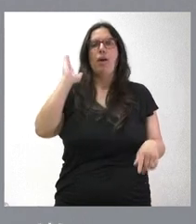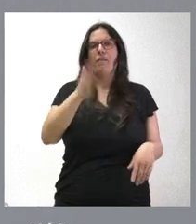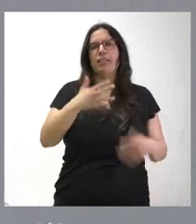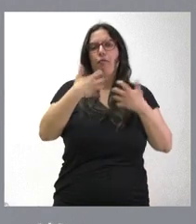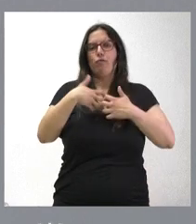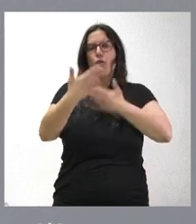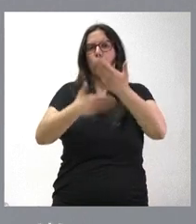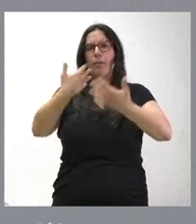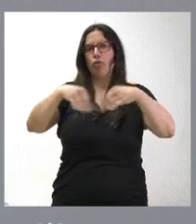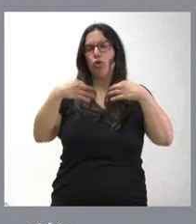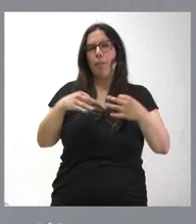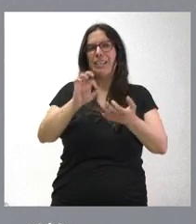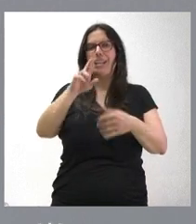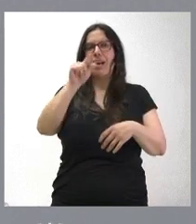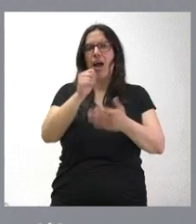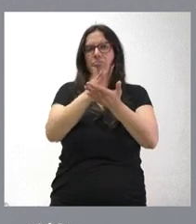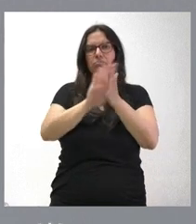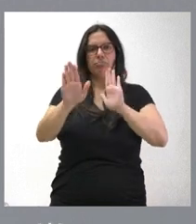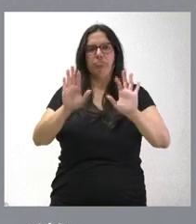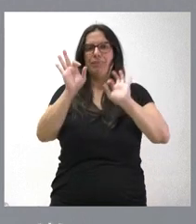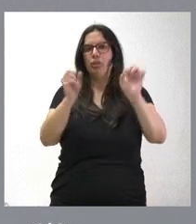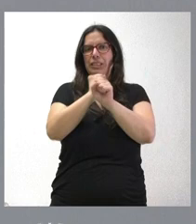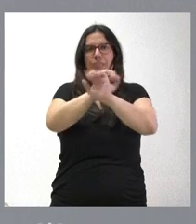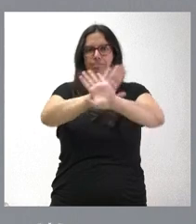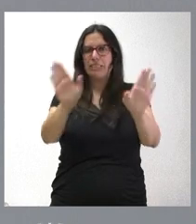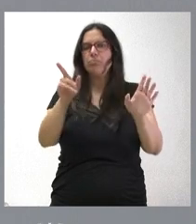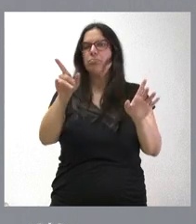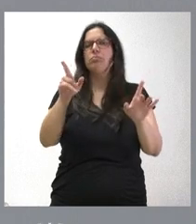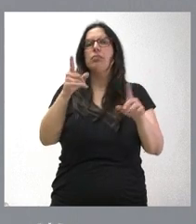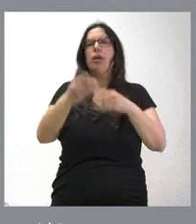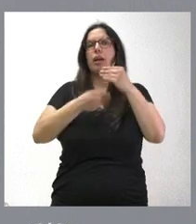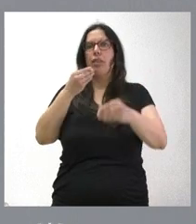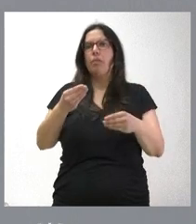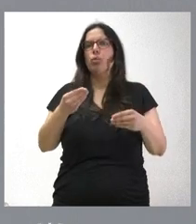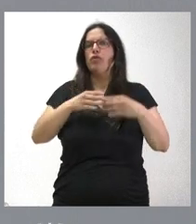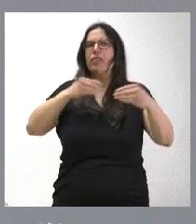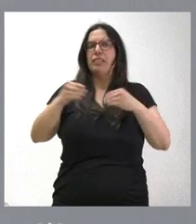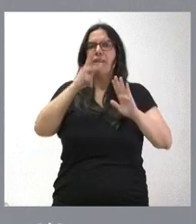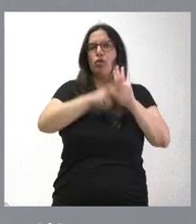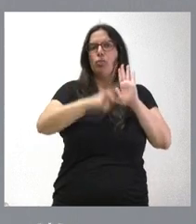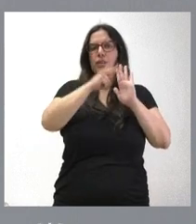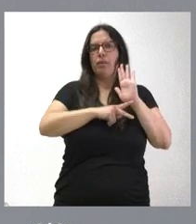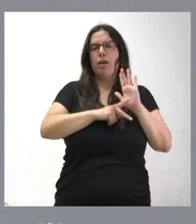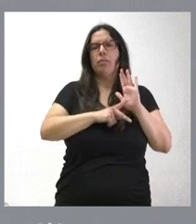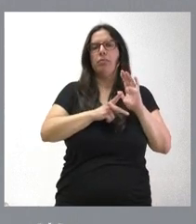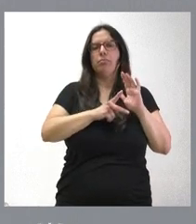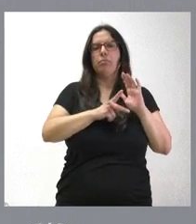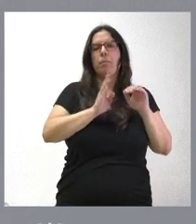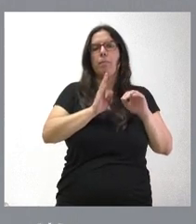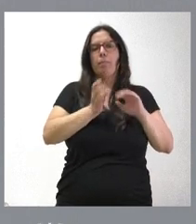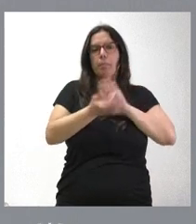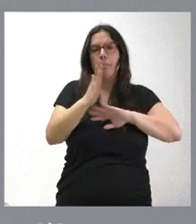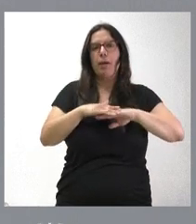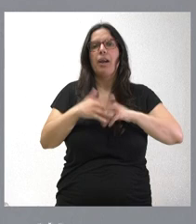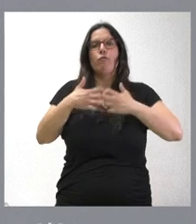funcionamiento ordinario del SERLA y menos a los trabajadores. Y, por tanto, lo que hacemos es flexibilizar la normativa para que siga